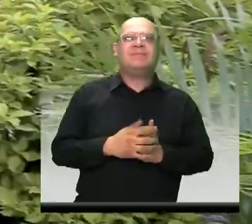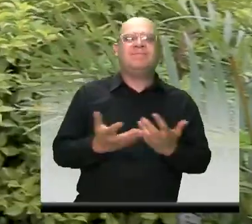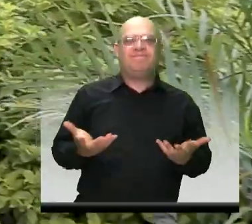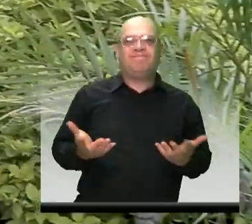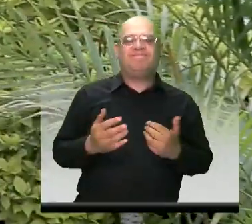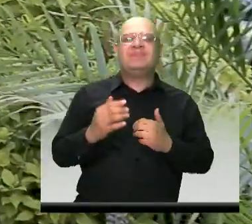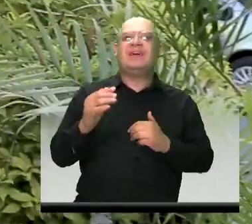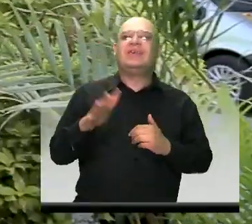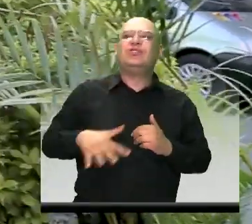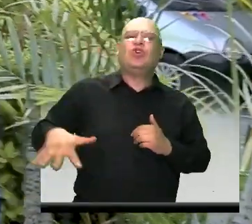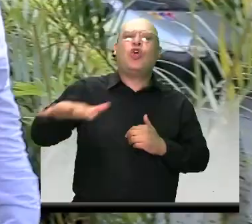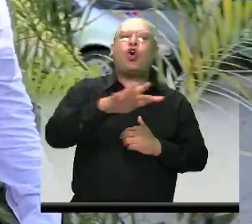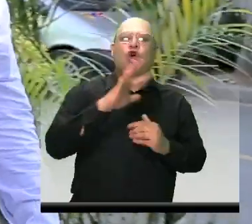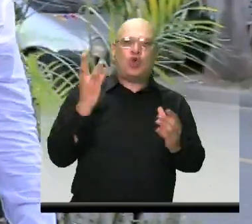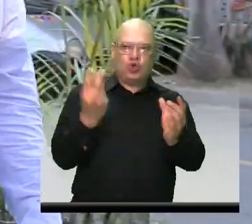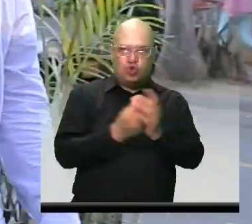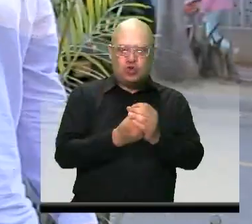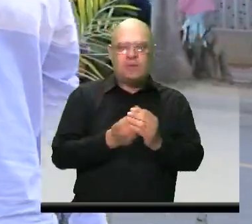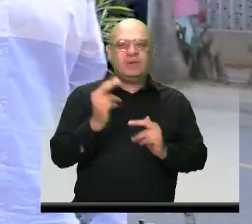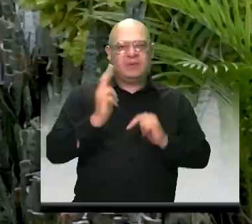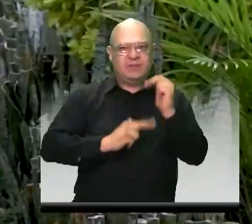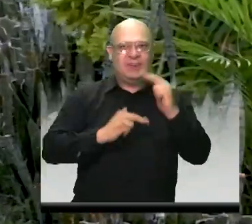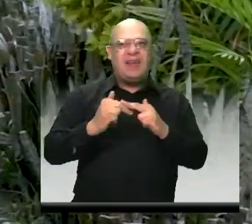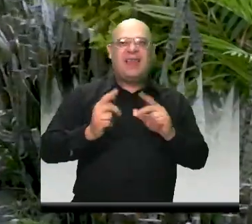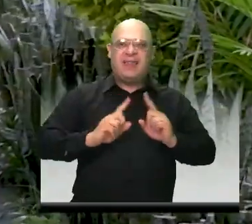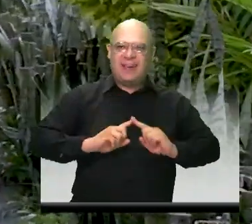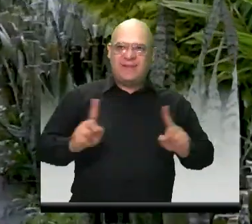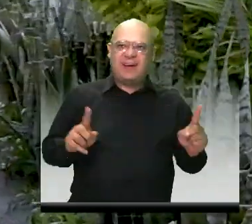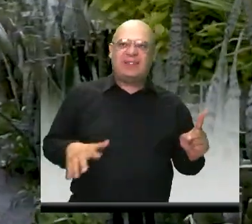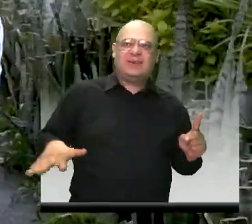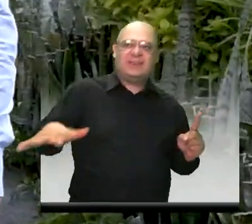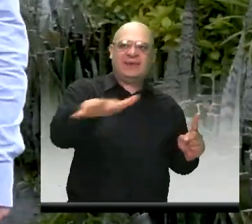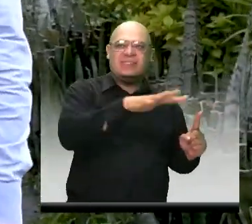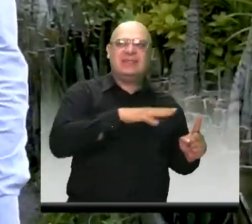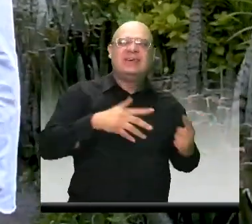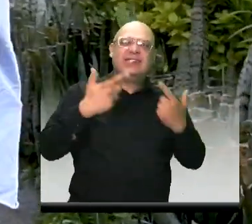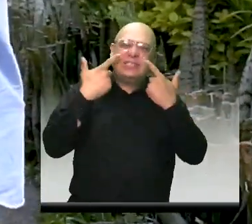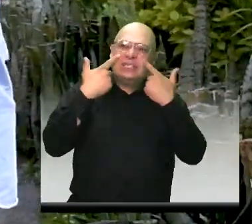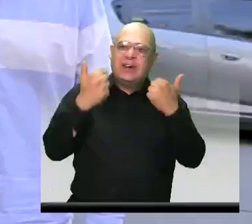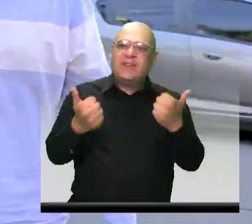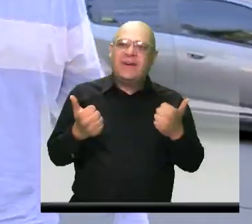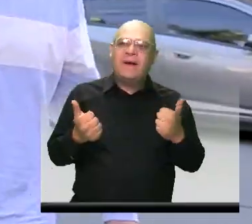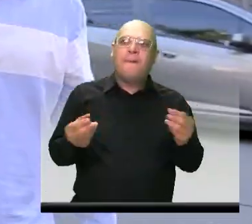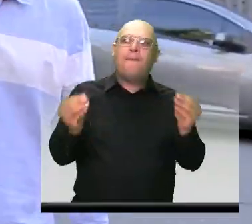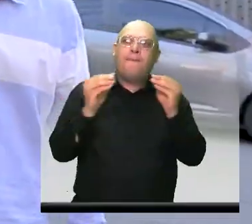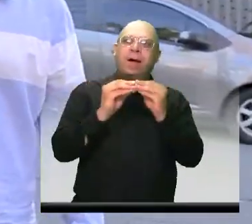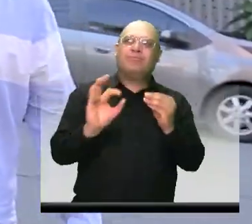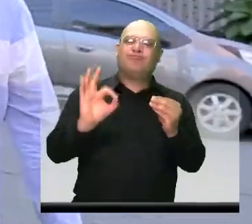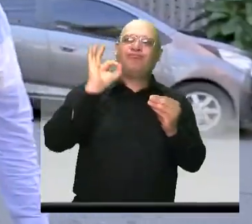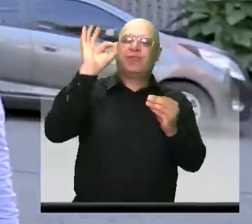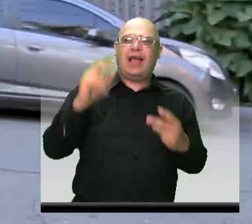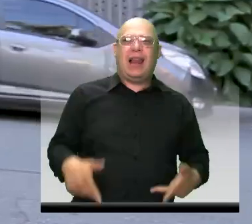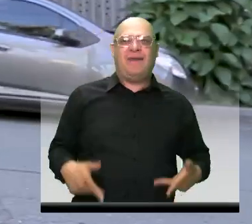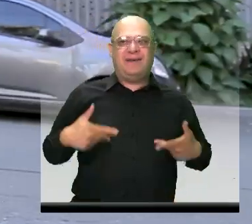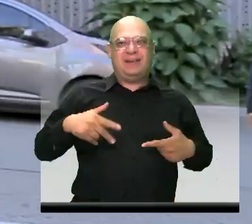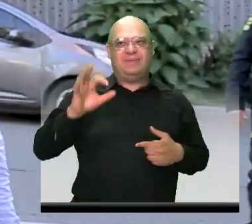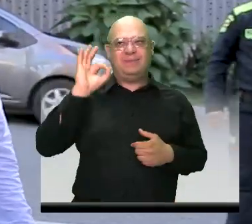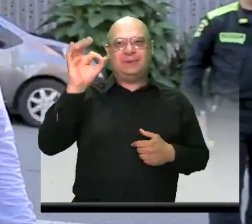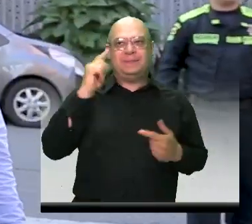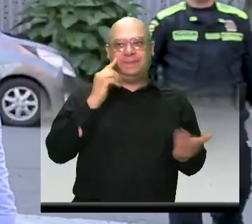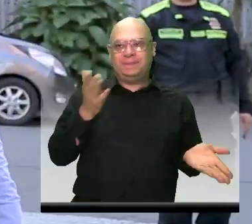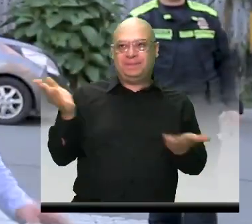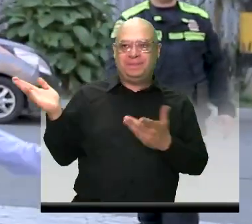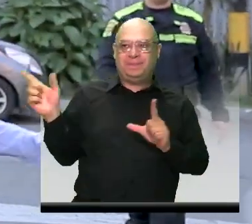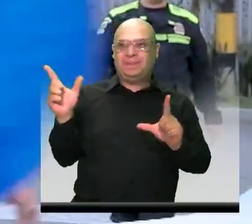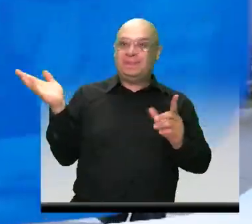ciudad de inclusión, una ciudad diferente, una ciudad amena y con mejor calidad de vida. Los invitamos a que hagan la nota, vamos a